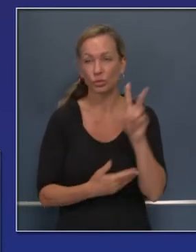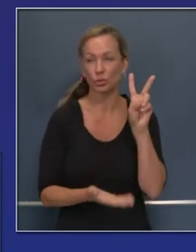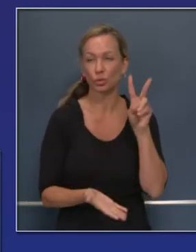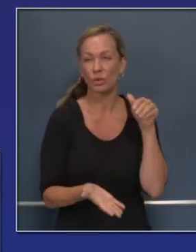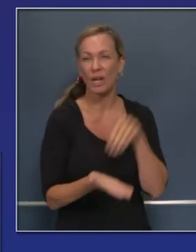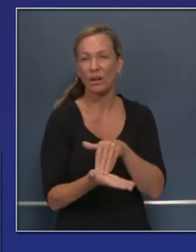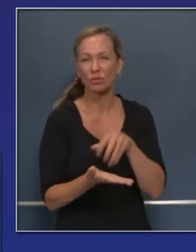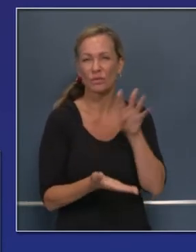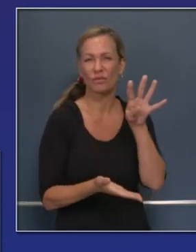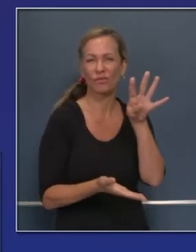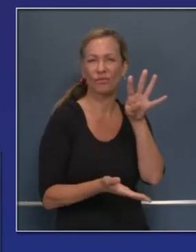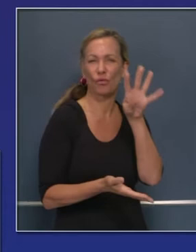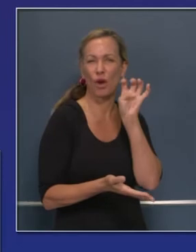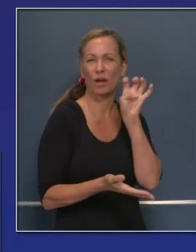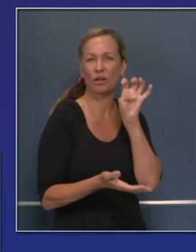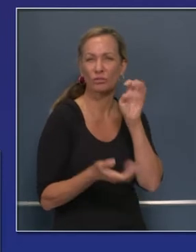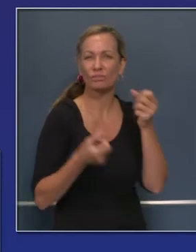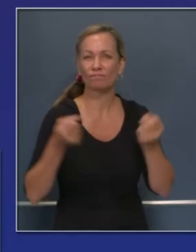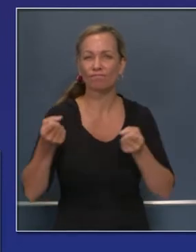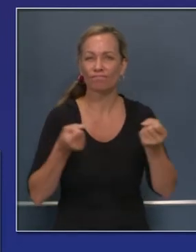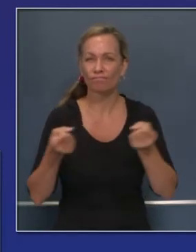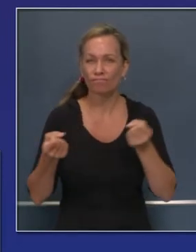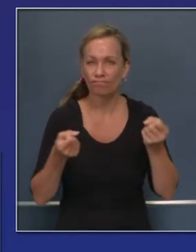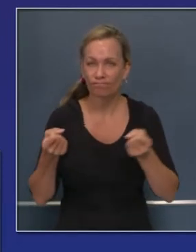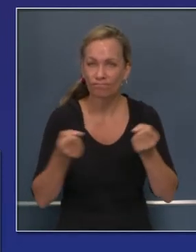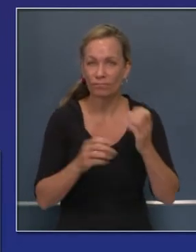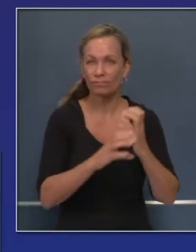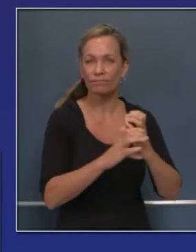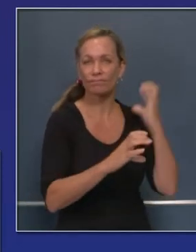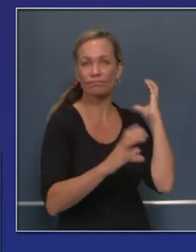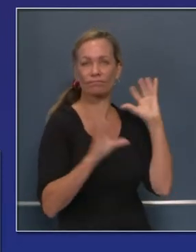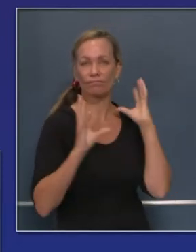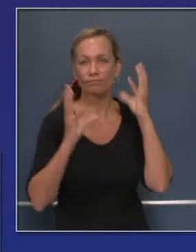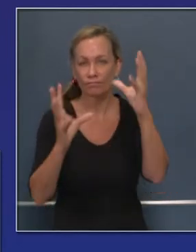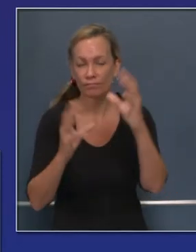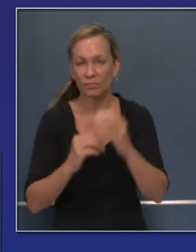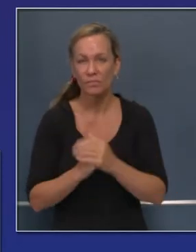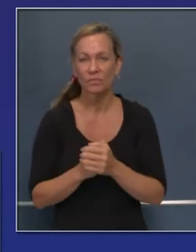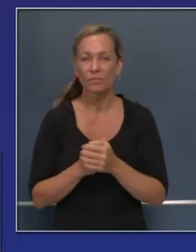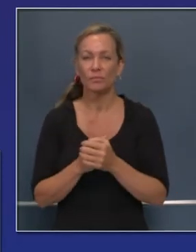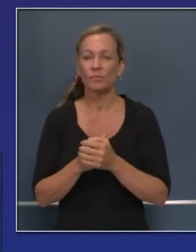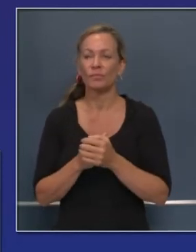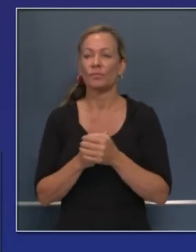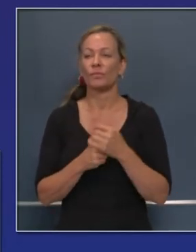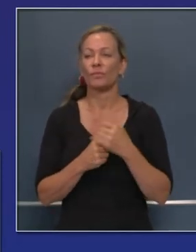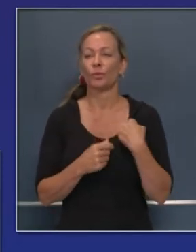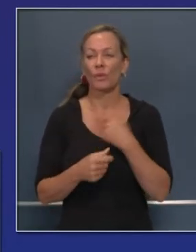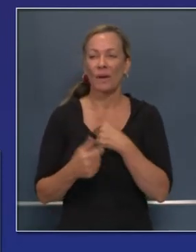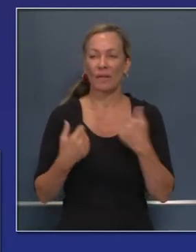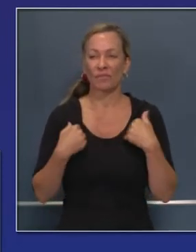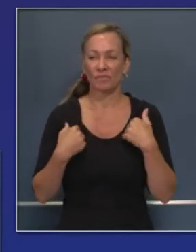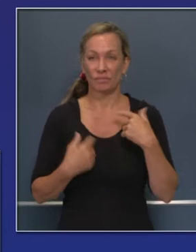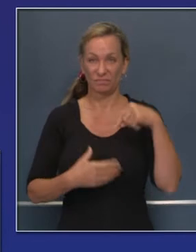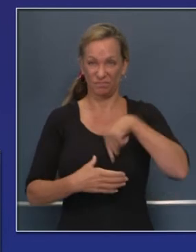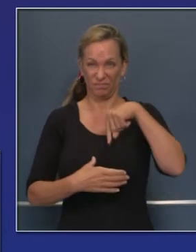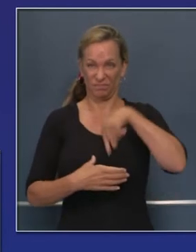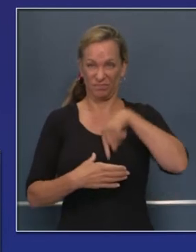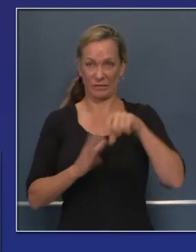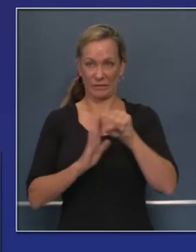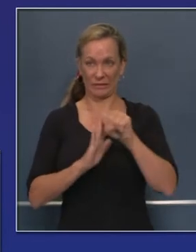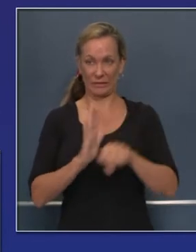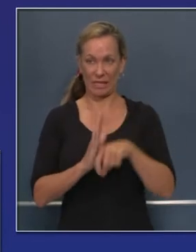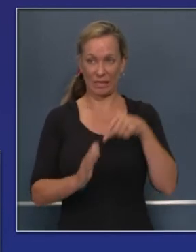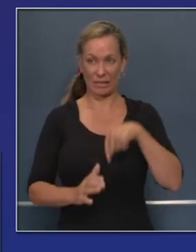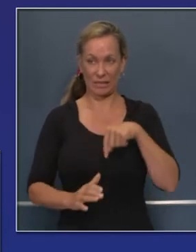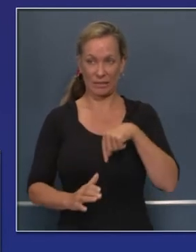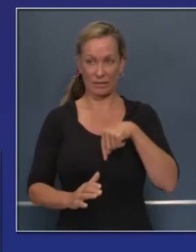,400 camiones de bomberos. Esto es lo que se ha reportado a lo largo del Estado. Y esta ayuda mutua dentro del Estado, de condado